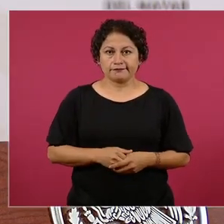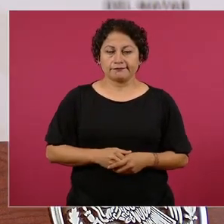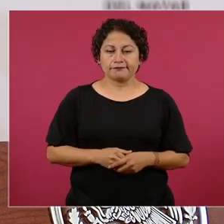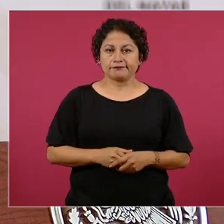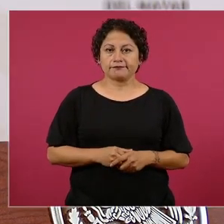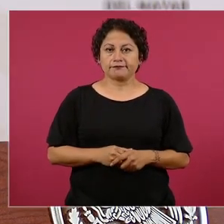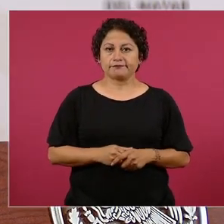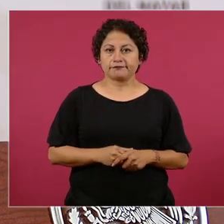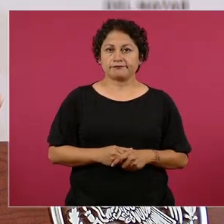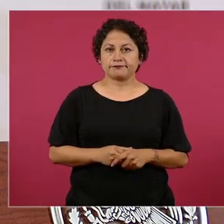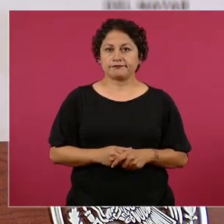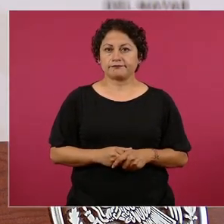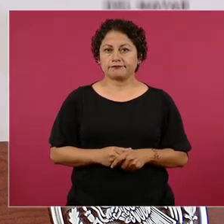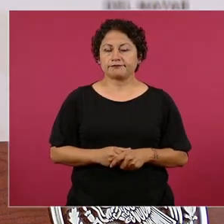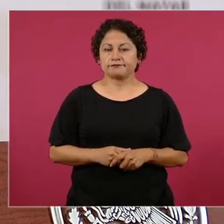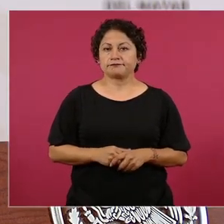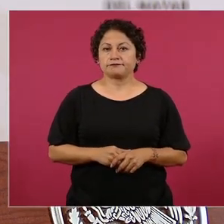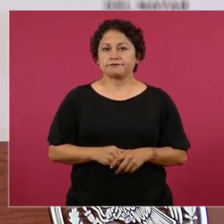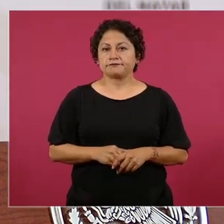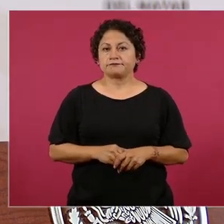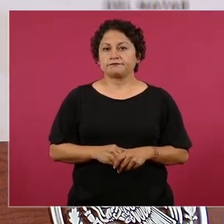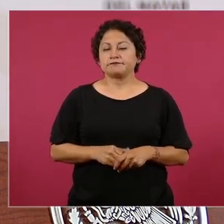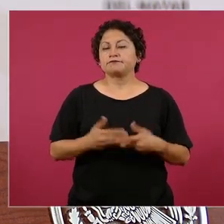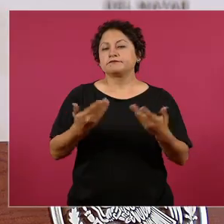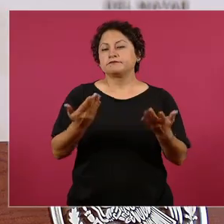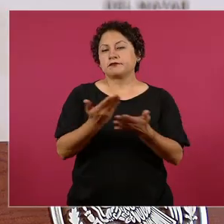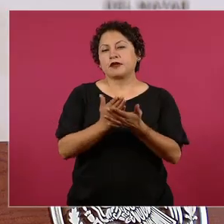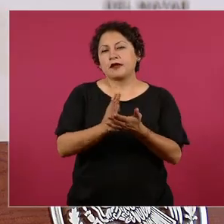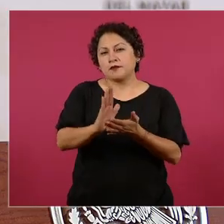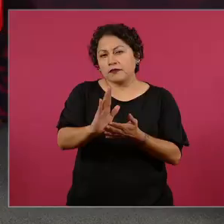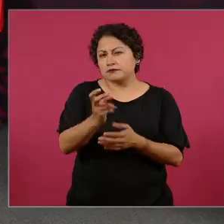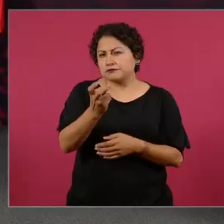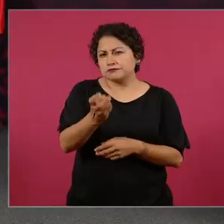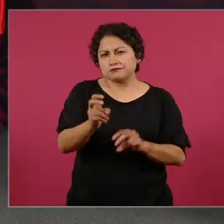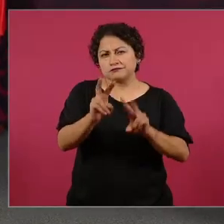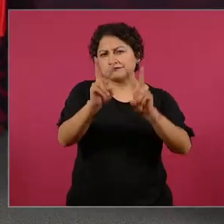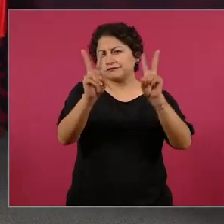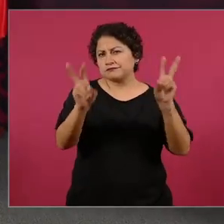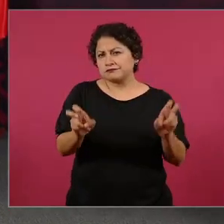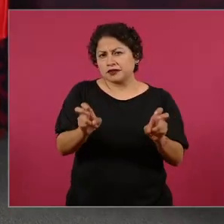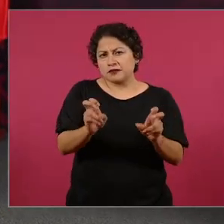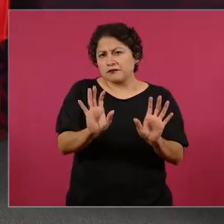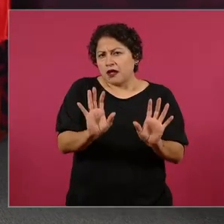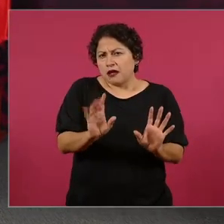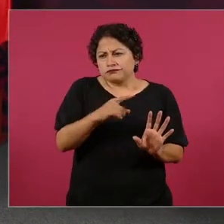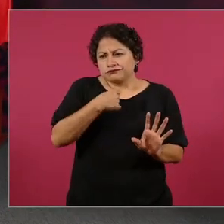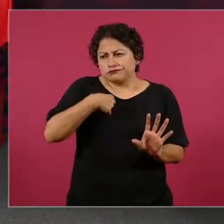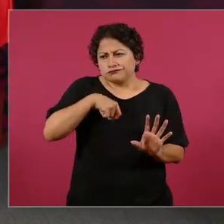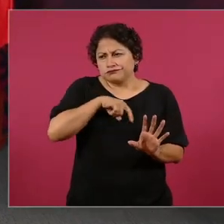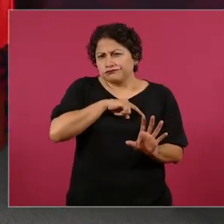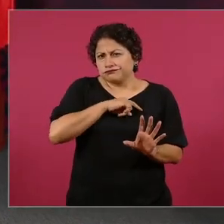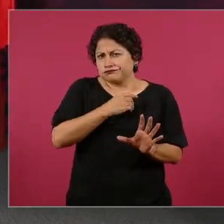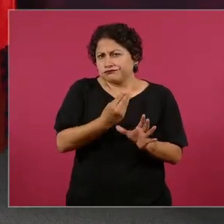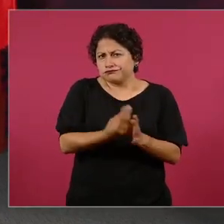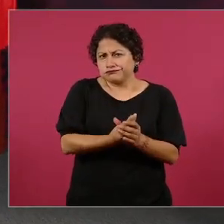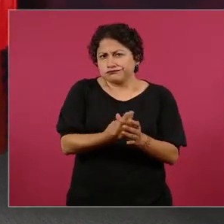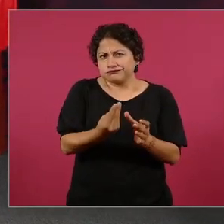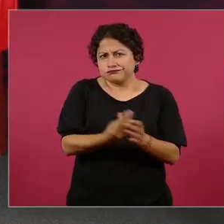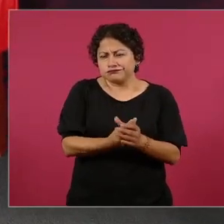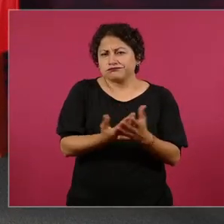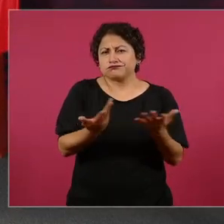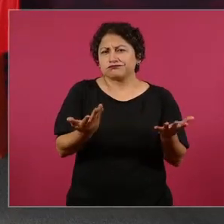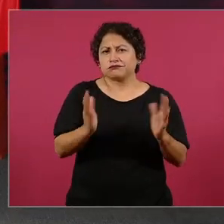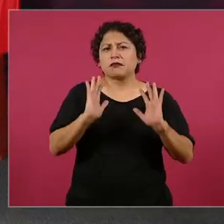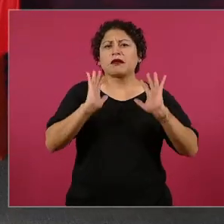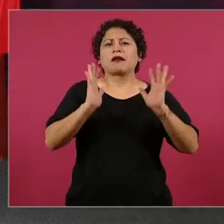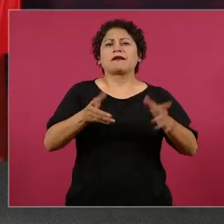además son cosas nuestras es más ya lo dijo este la presidenta la presidenta electa y lo dijo muy